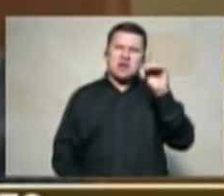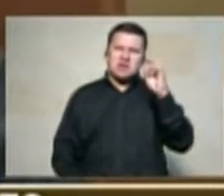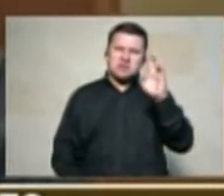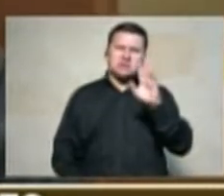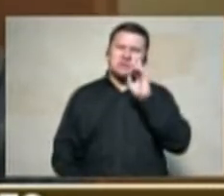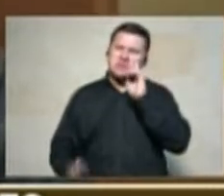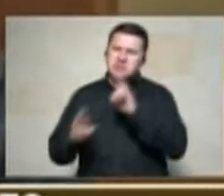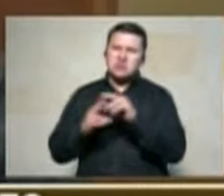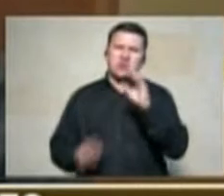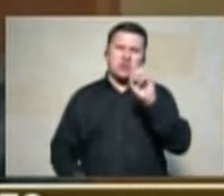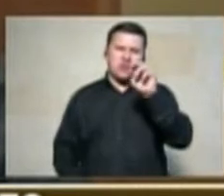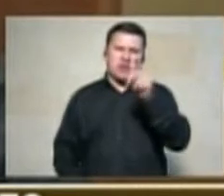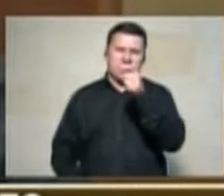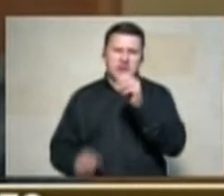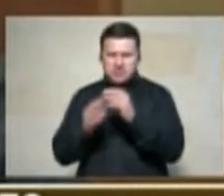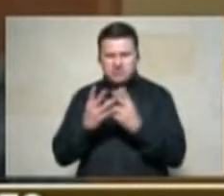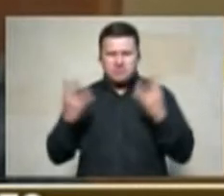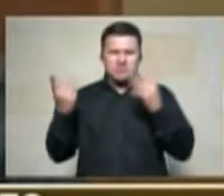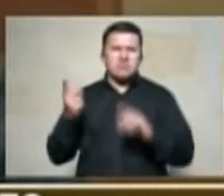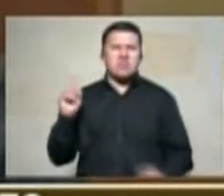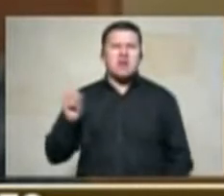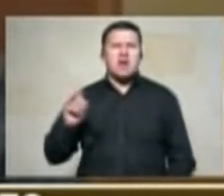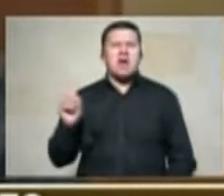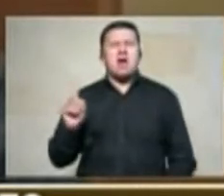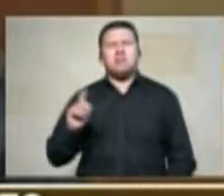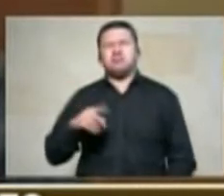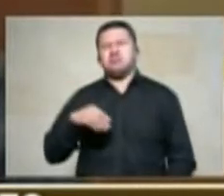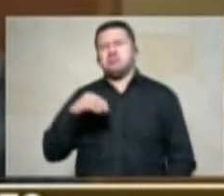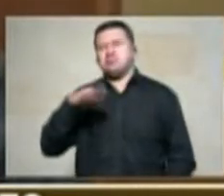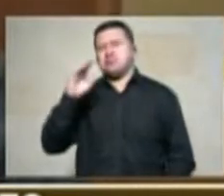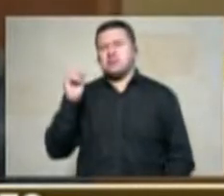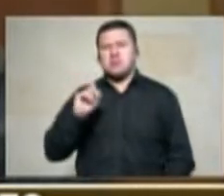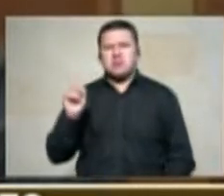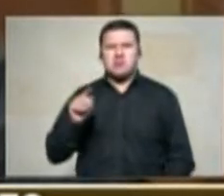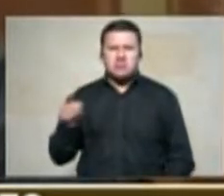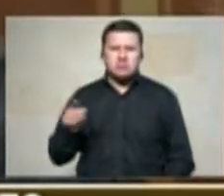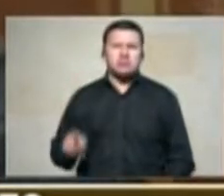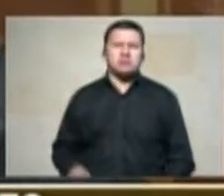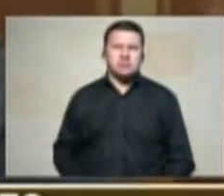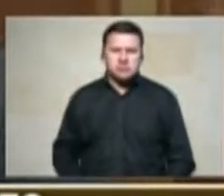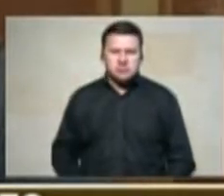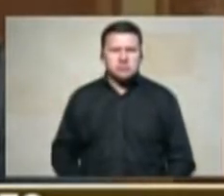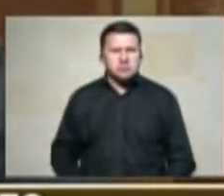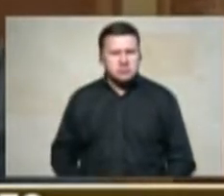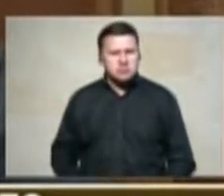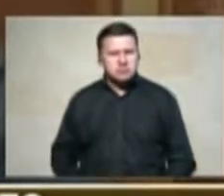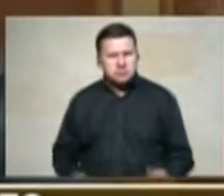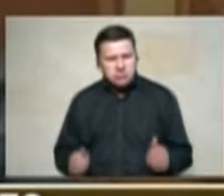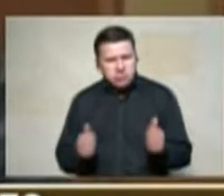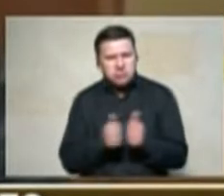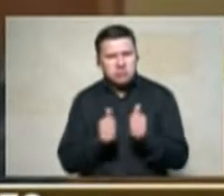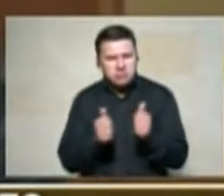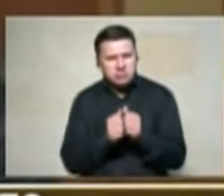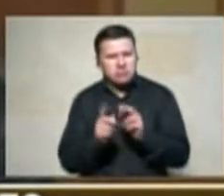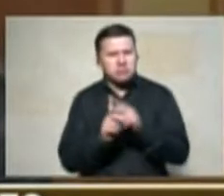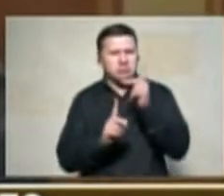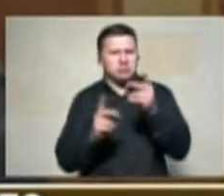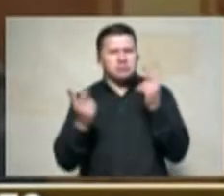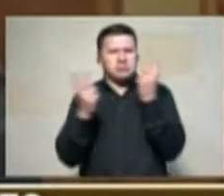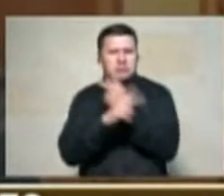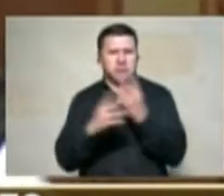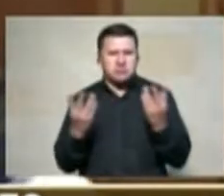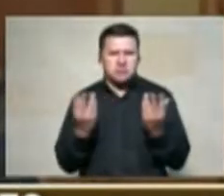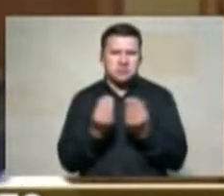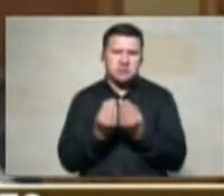décadas por muchos años han acompañado a las víctimas de la violencia en estrados